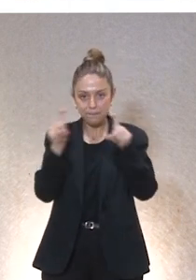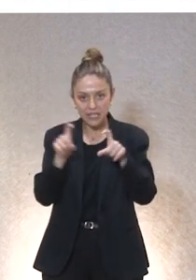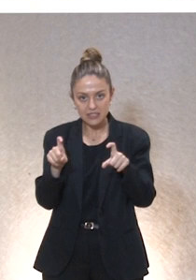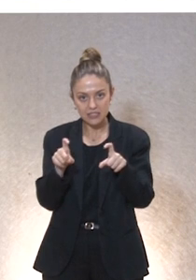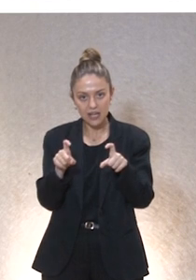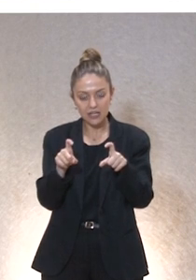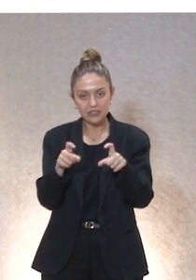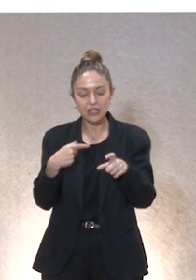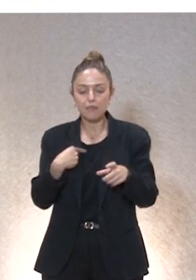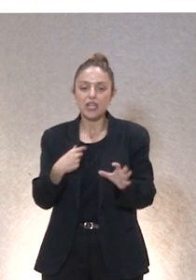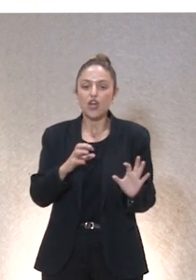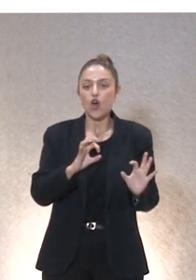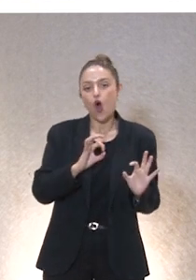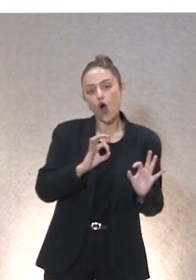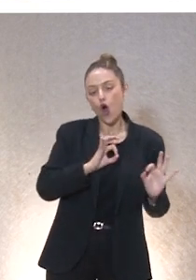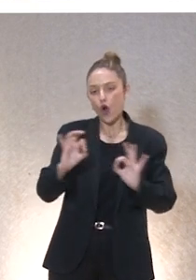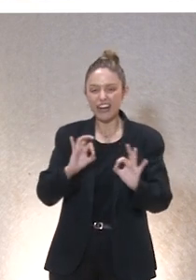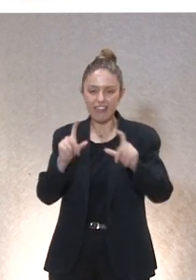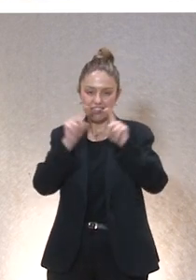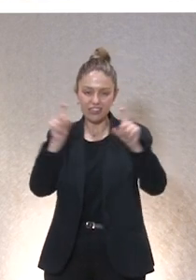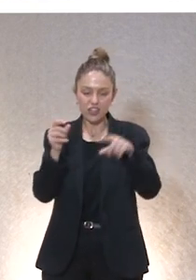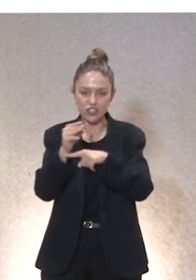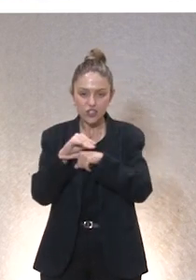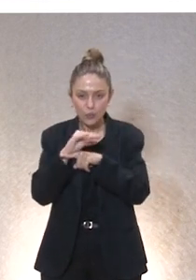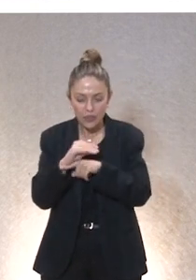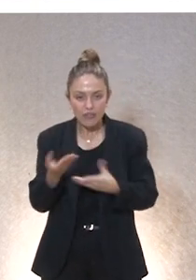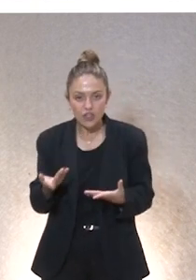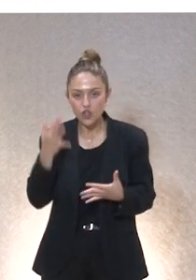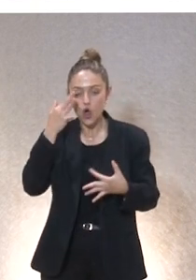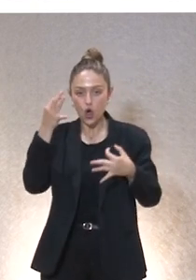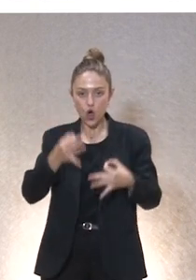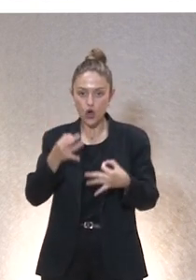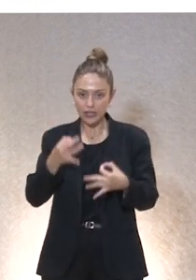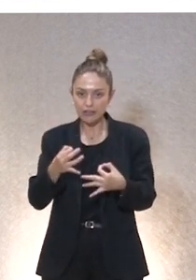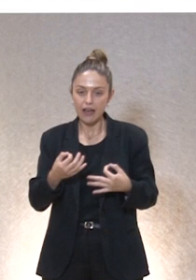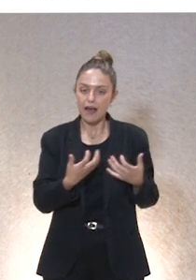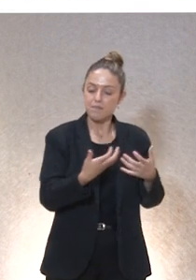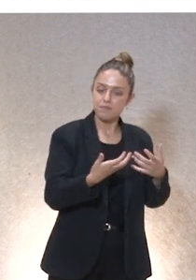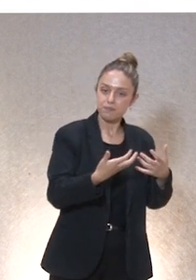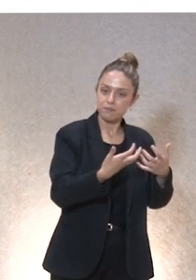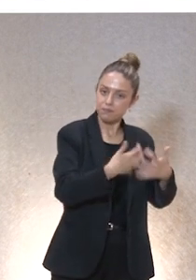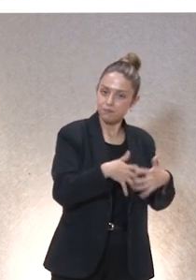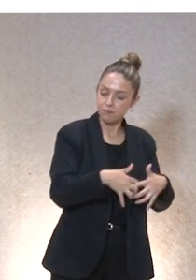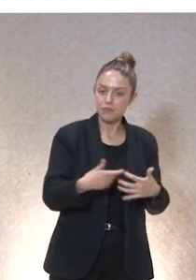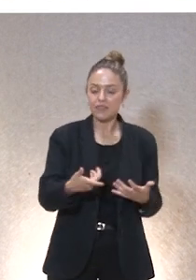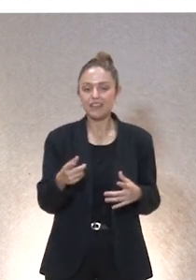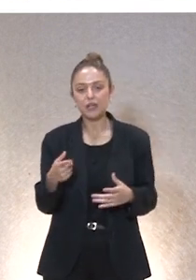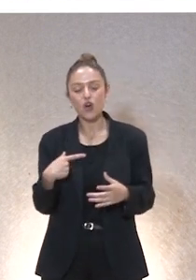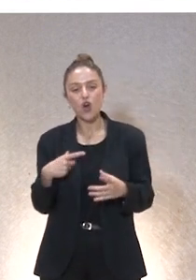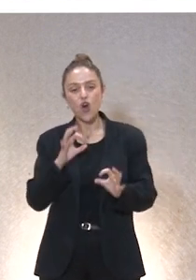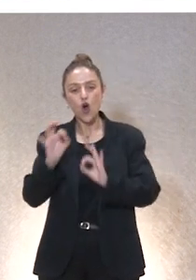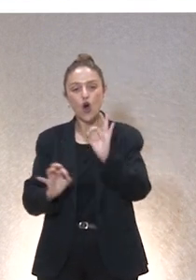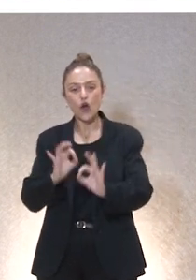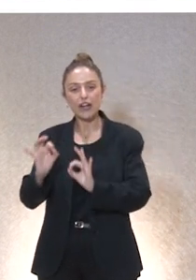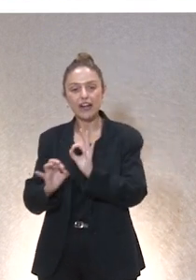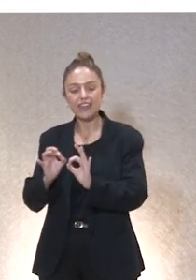me gusta más organizaciones de cuidado aunque tengan lógica empresarial o lógica mercantil realmente estas organizaciones de cuidado realmente